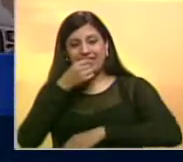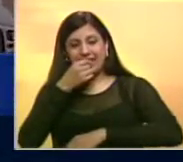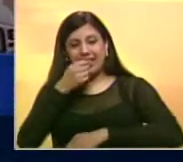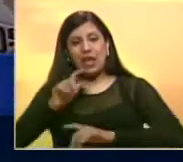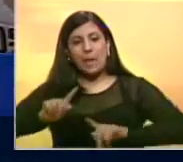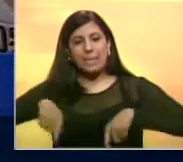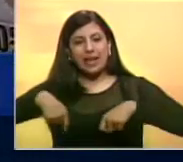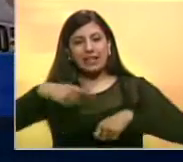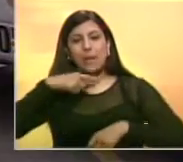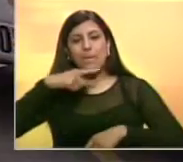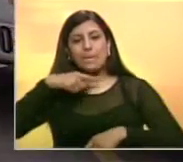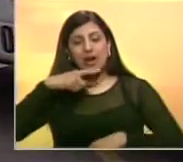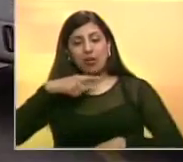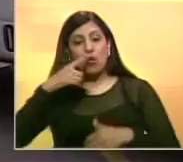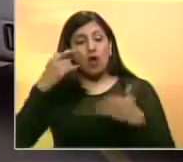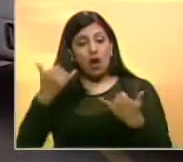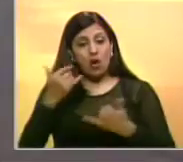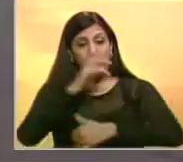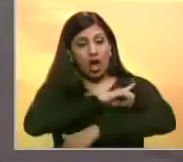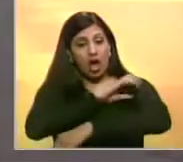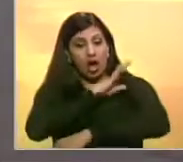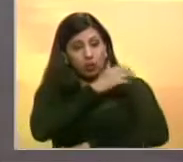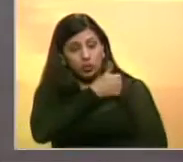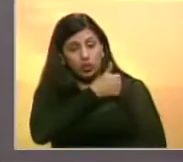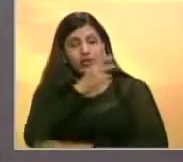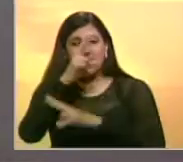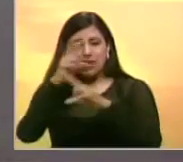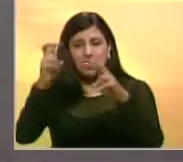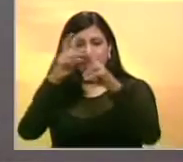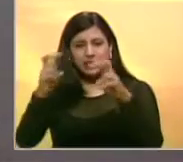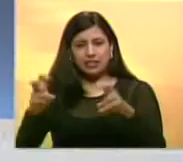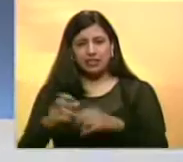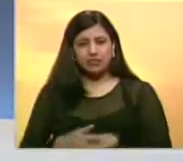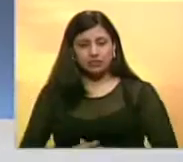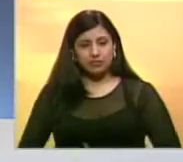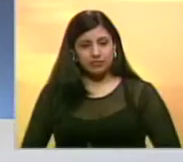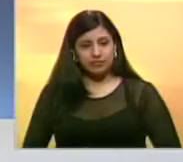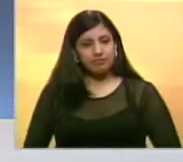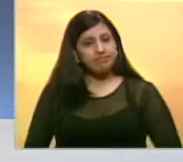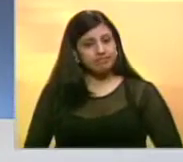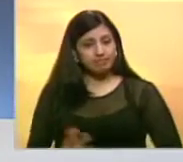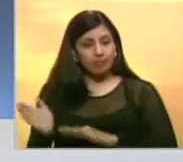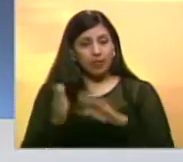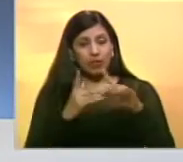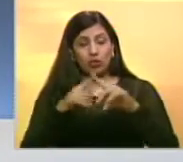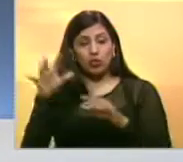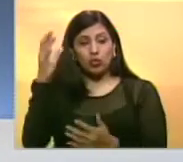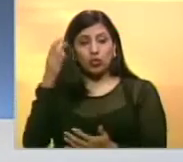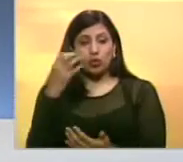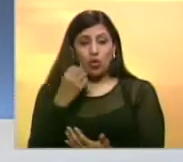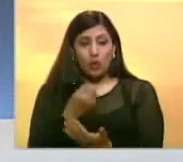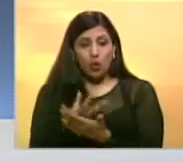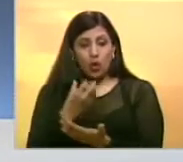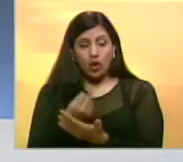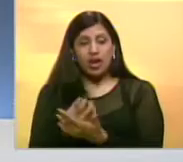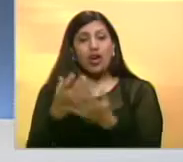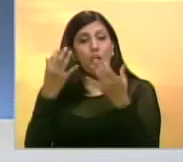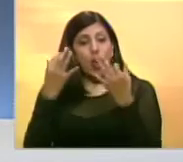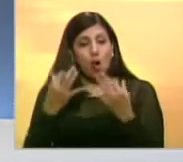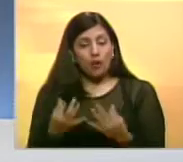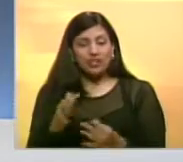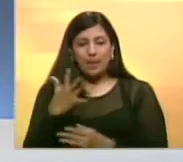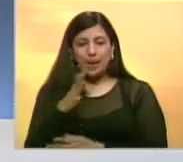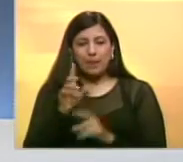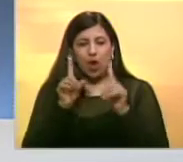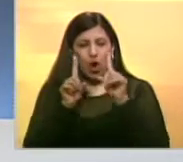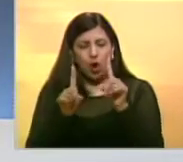pantalón marrón. Las autoridades realizan las investigaciones correspondientes. En Monaga, según cifras extraoficiales,